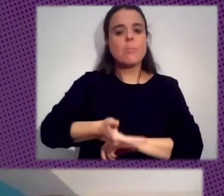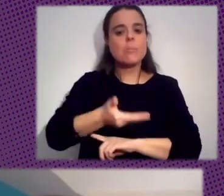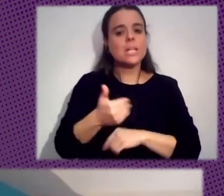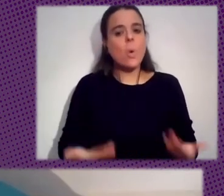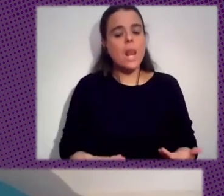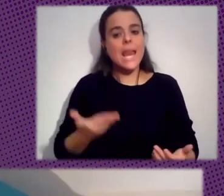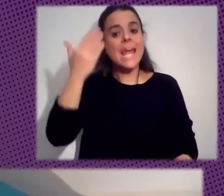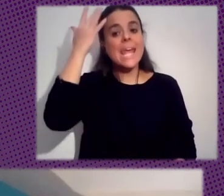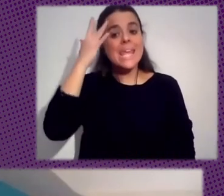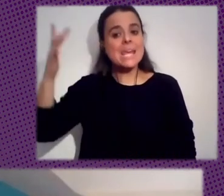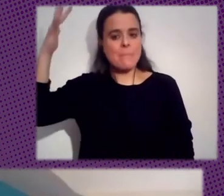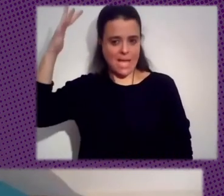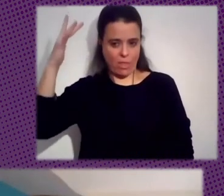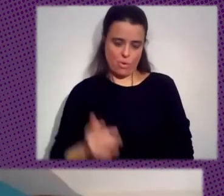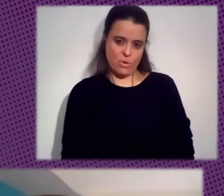Imaginación